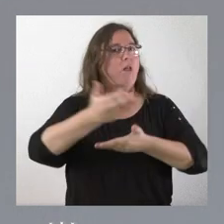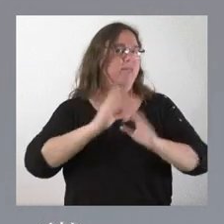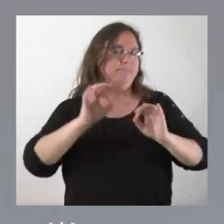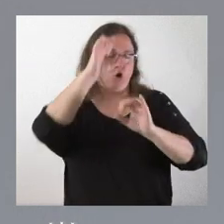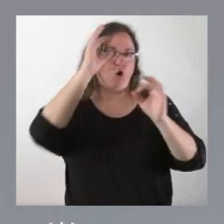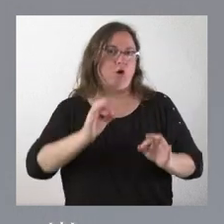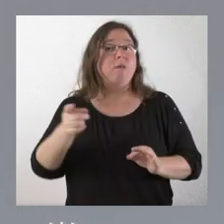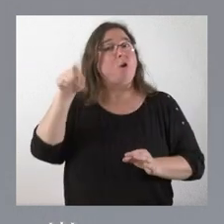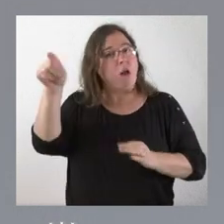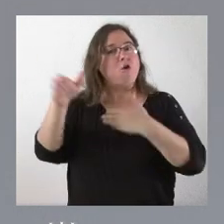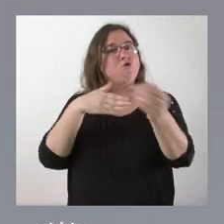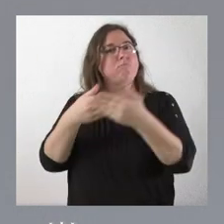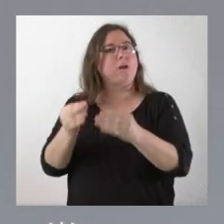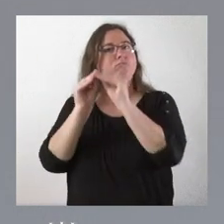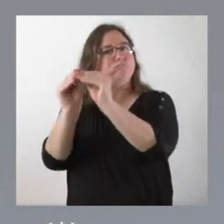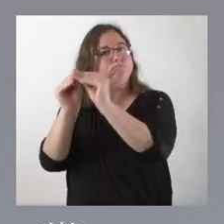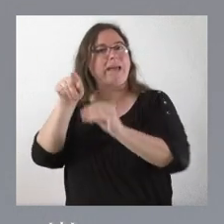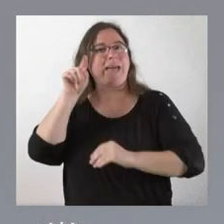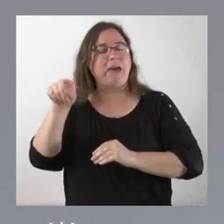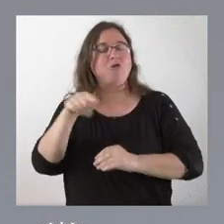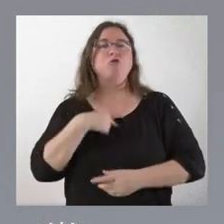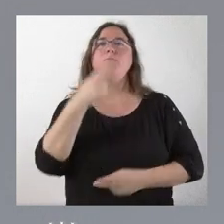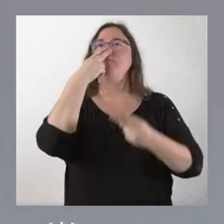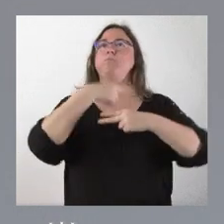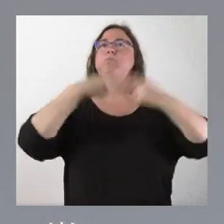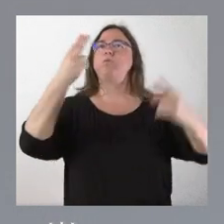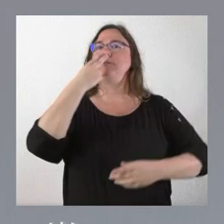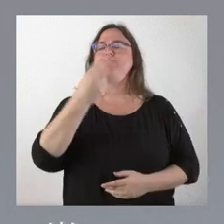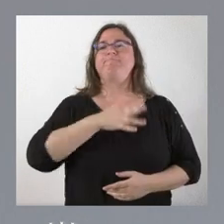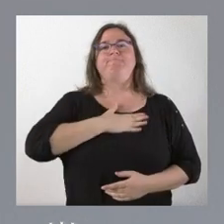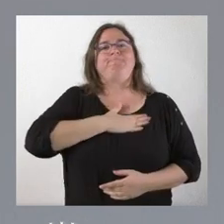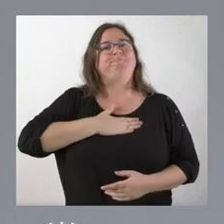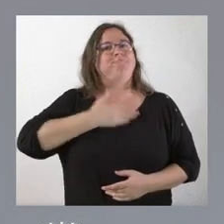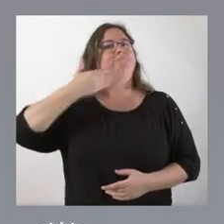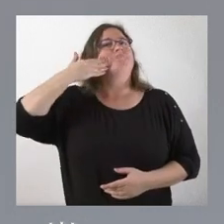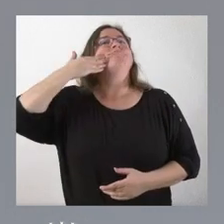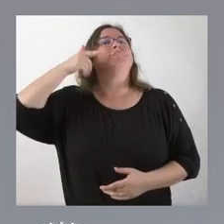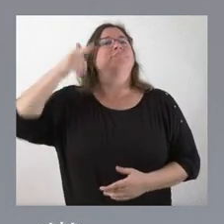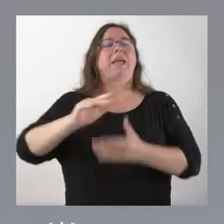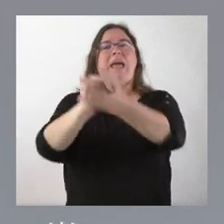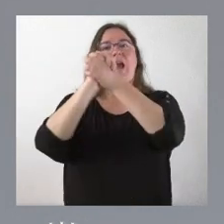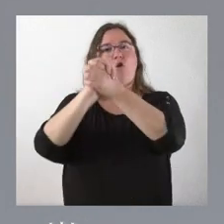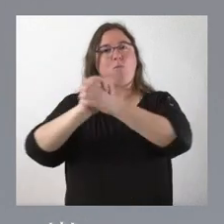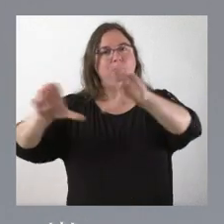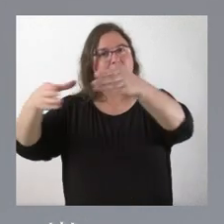la han hecho. Y, en consecuencia, quiero expresar públicamente mi satisfacción y mi enhorabuena.